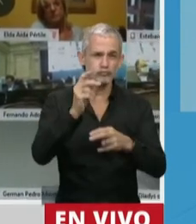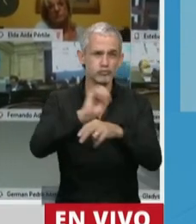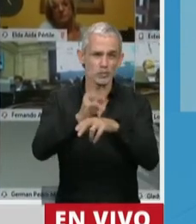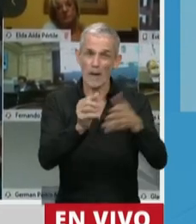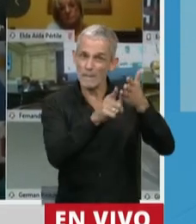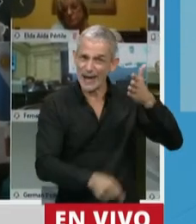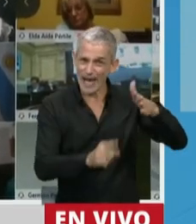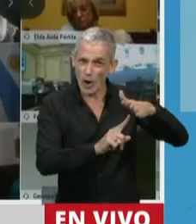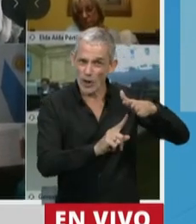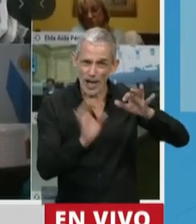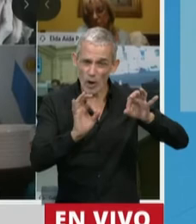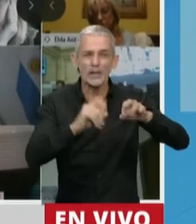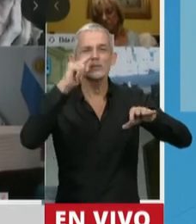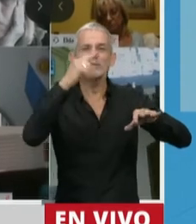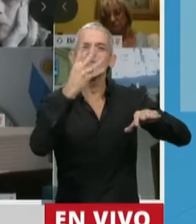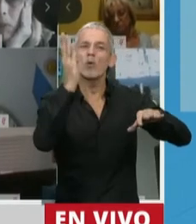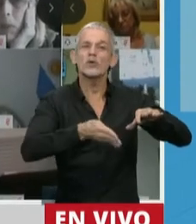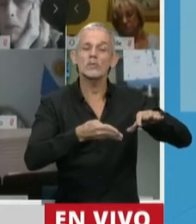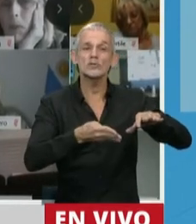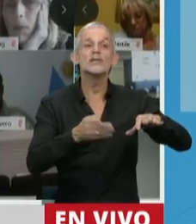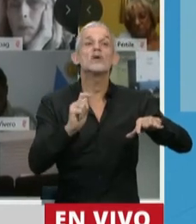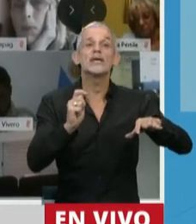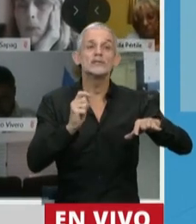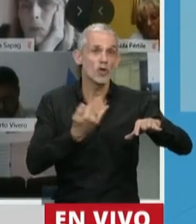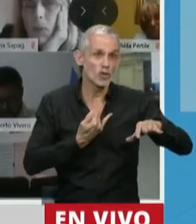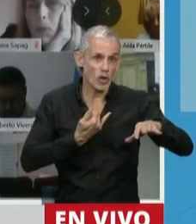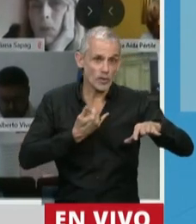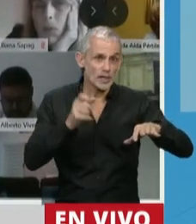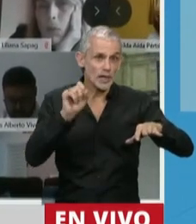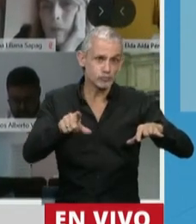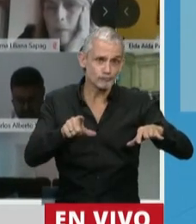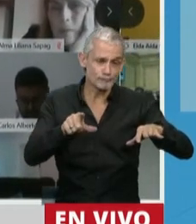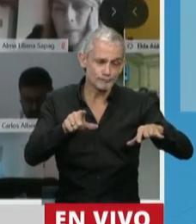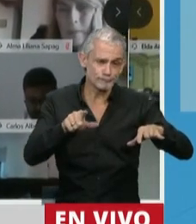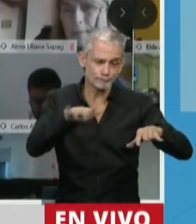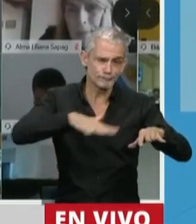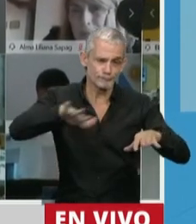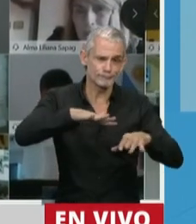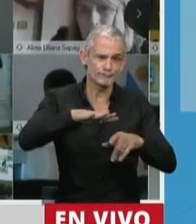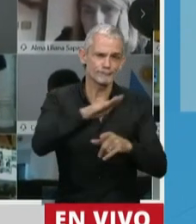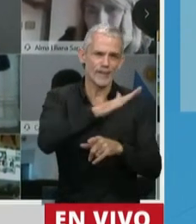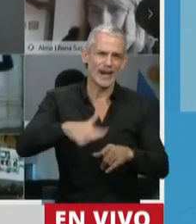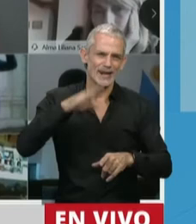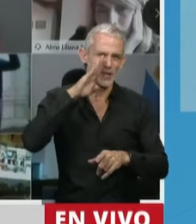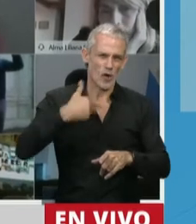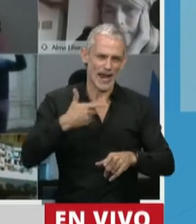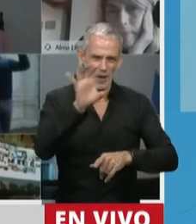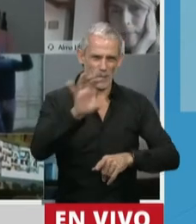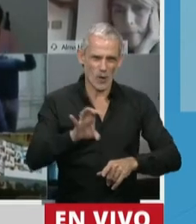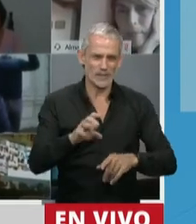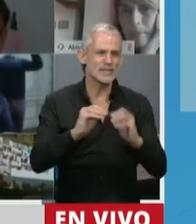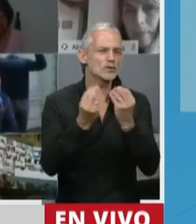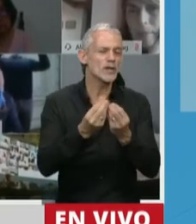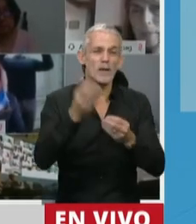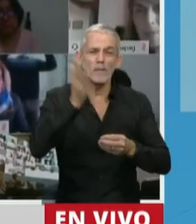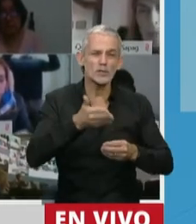Patagonia, el 74% pertenece a rionegrinos. Lo que hace un porcentaje del